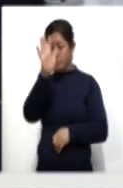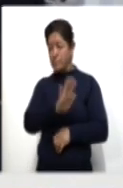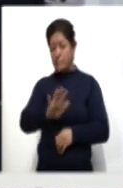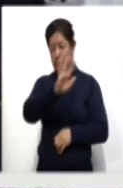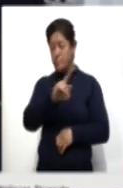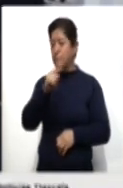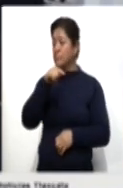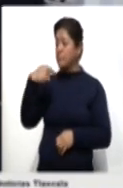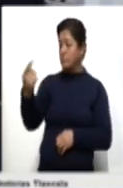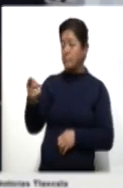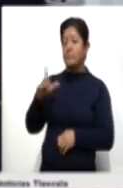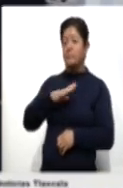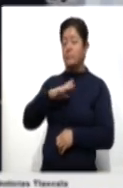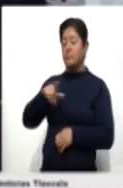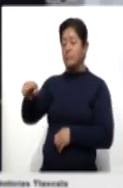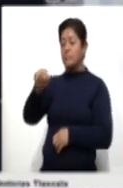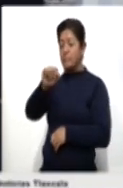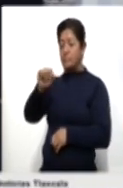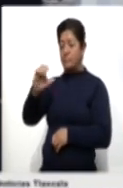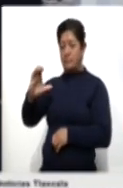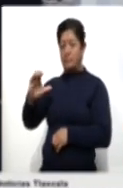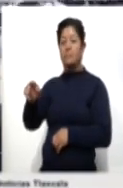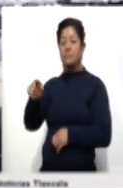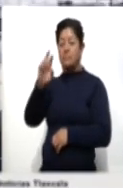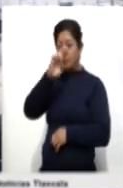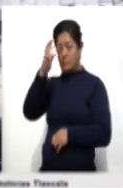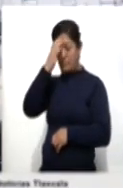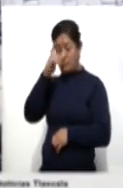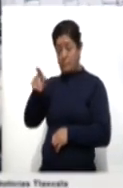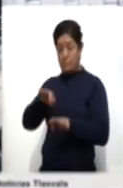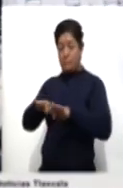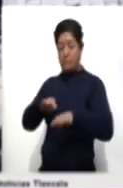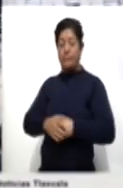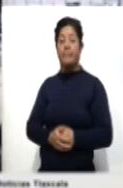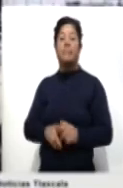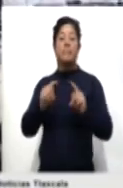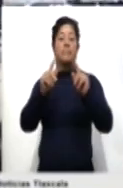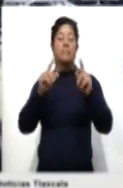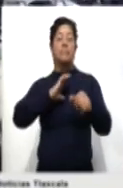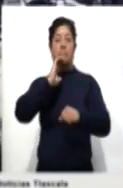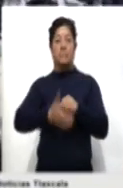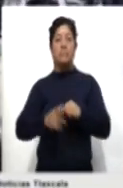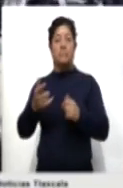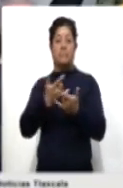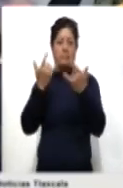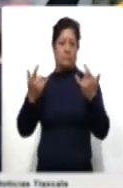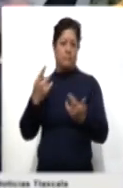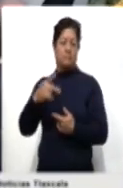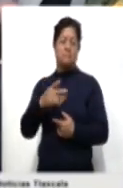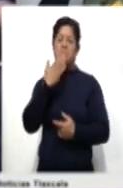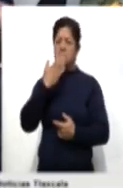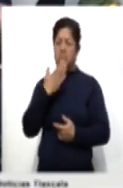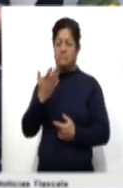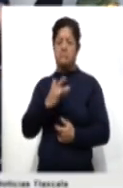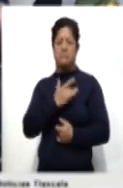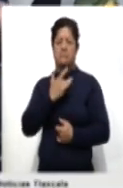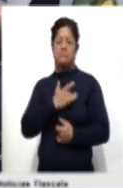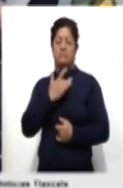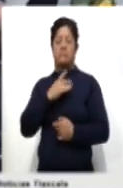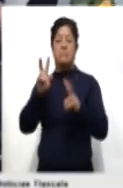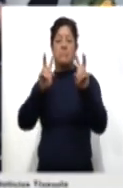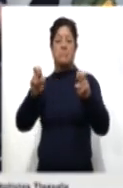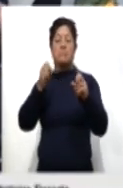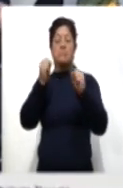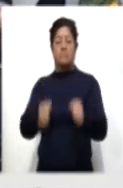las corporaciones de seguridad del Estado. Marco Mena señaló que Tlaxcala cierra un capítulo más de su historia con buenos números y estadísticas en